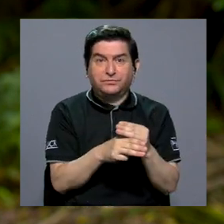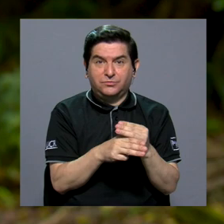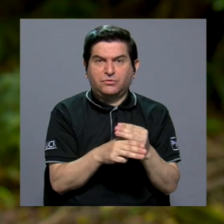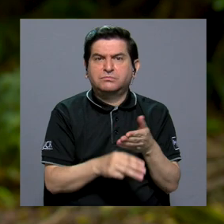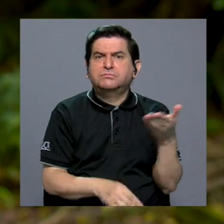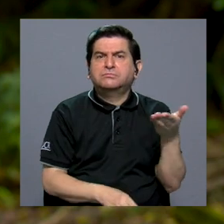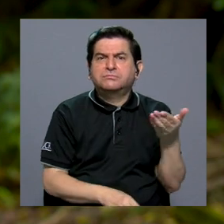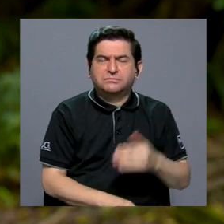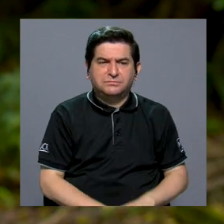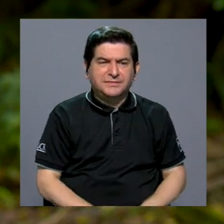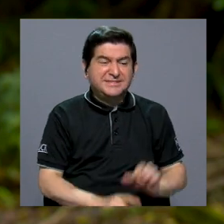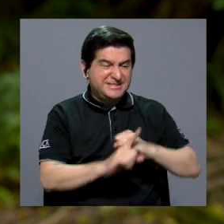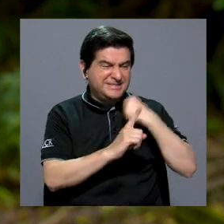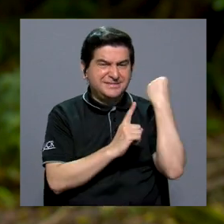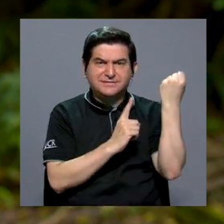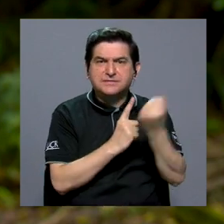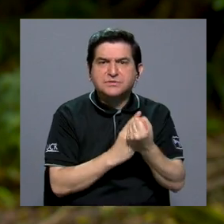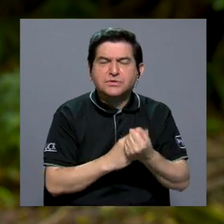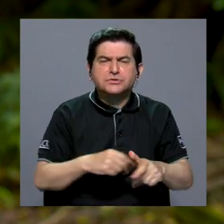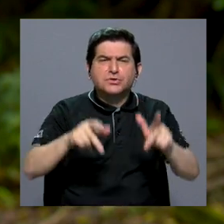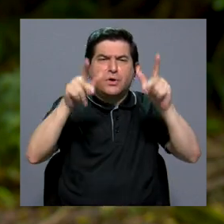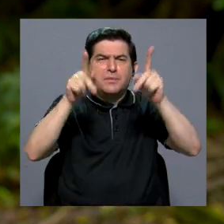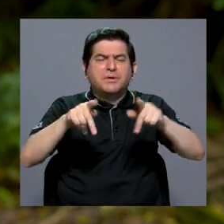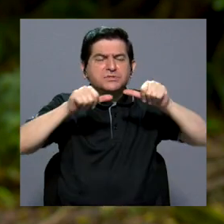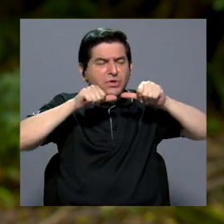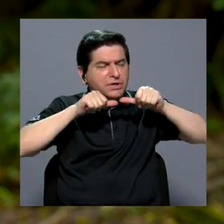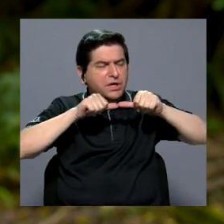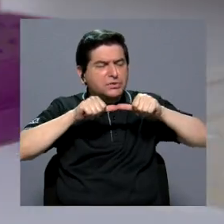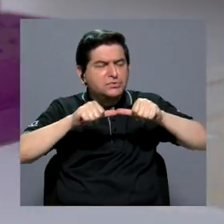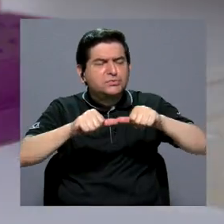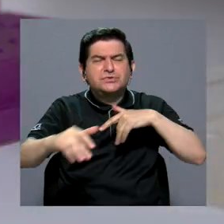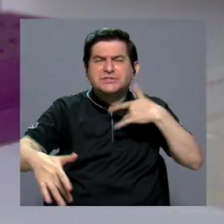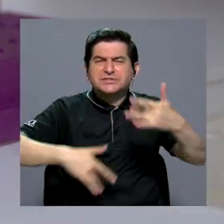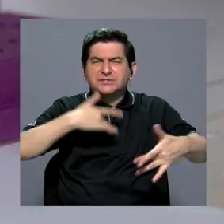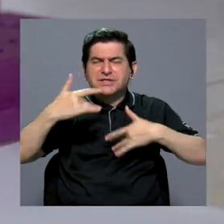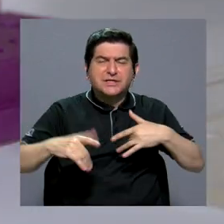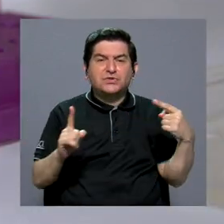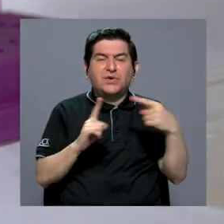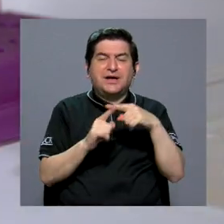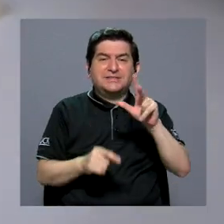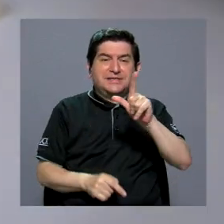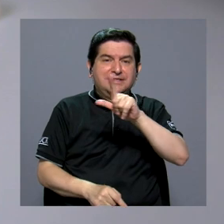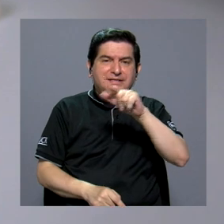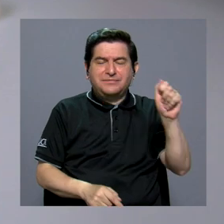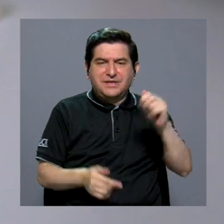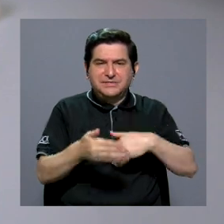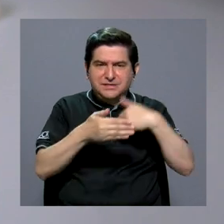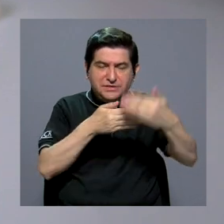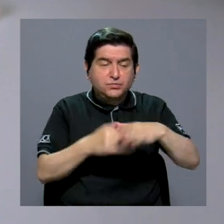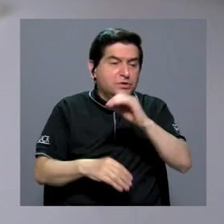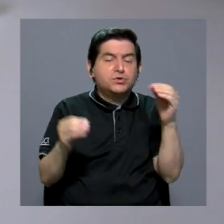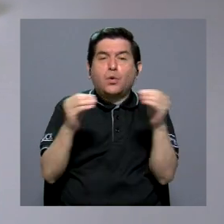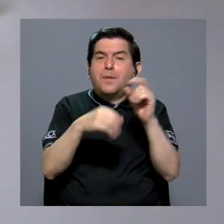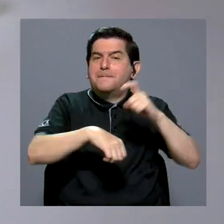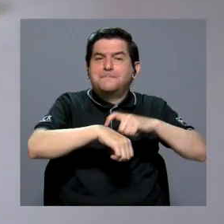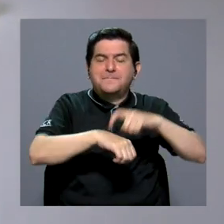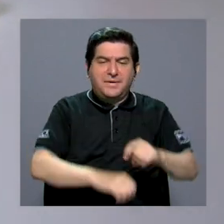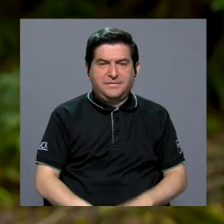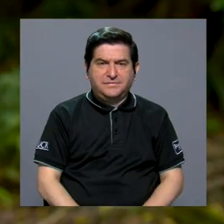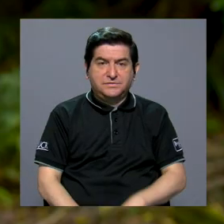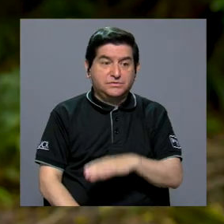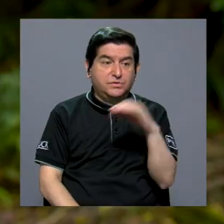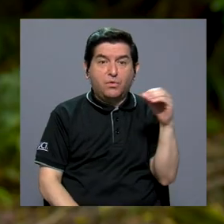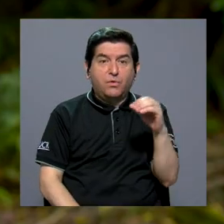es esta situación de que la gente mantiene los síntomas por hasta tres meses después o más